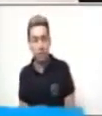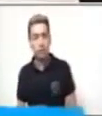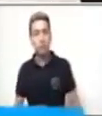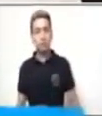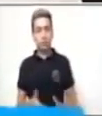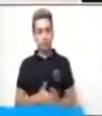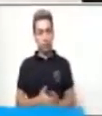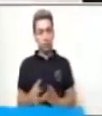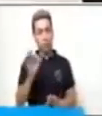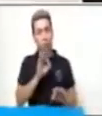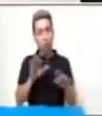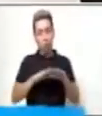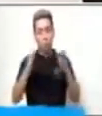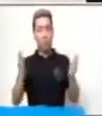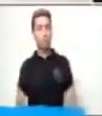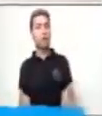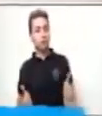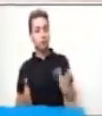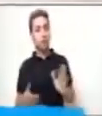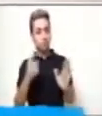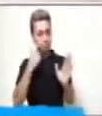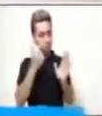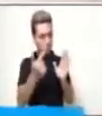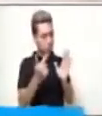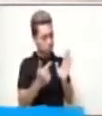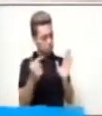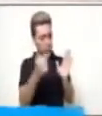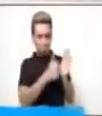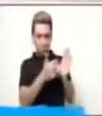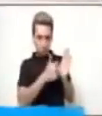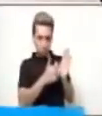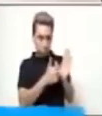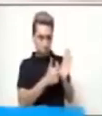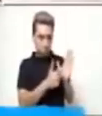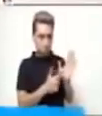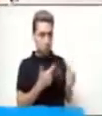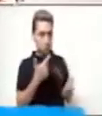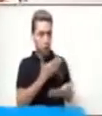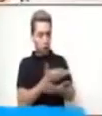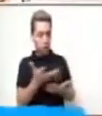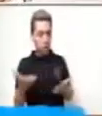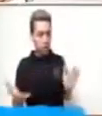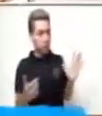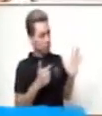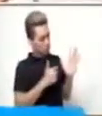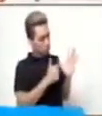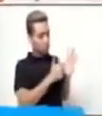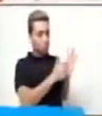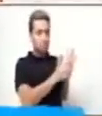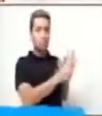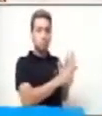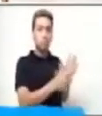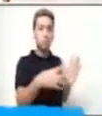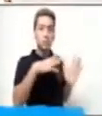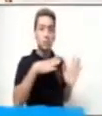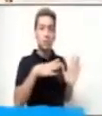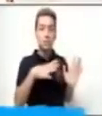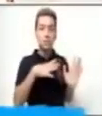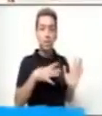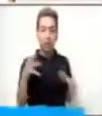mesas. Observa los productos detenidamente que aparecen en algunas